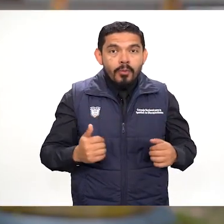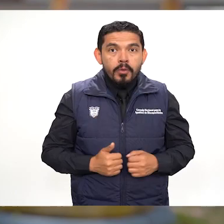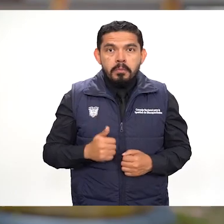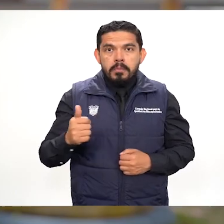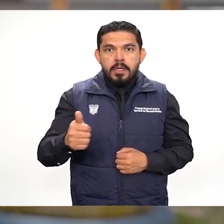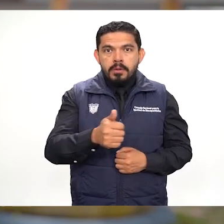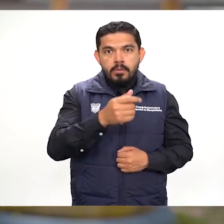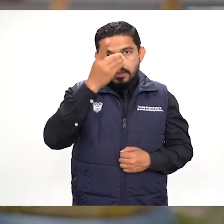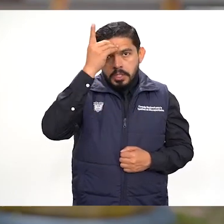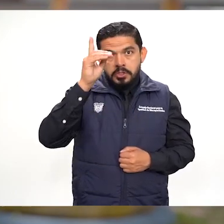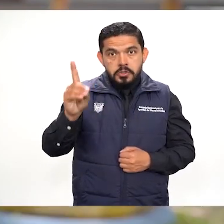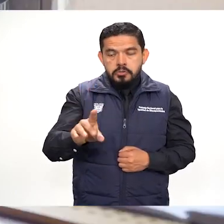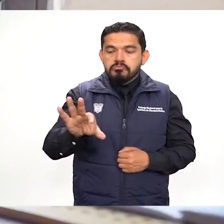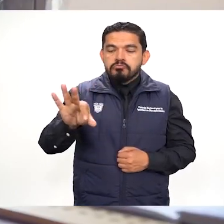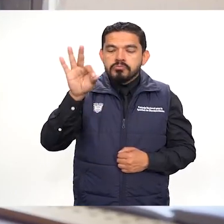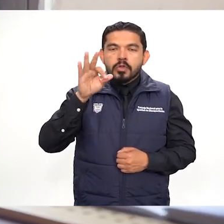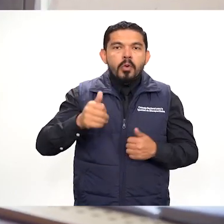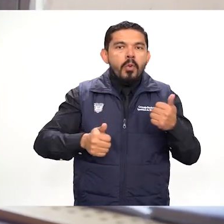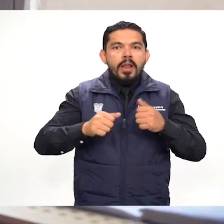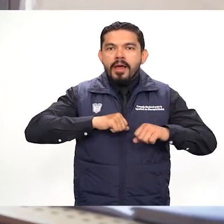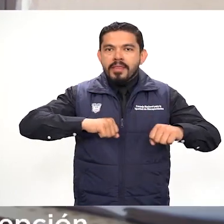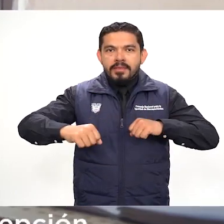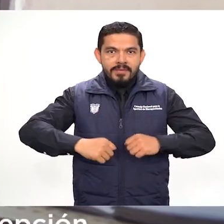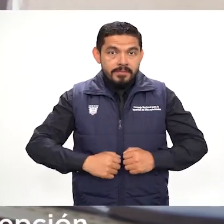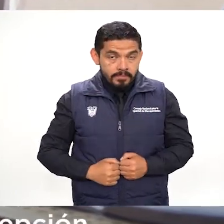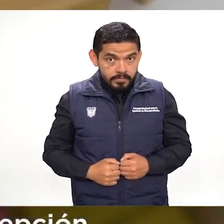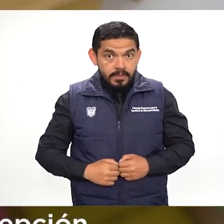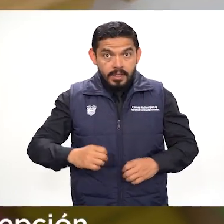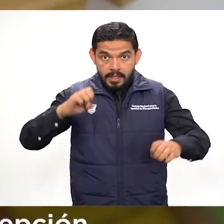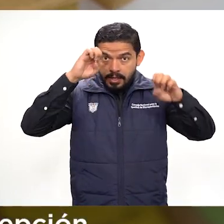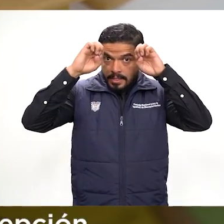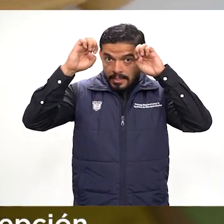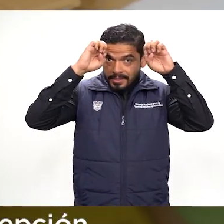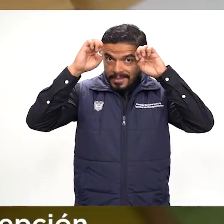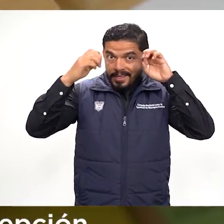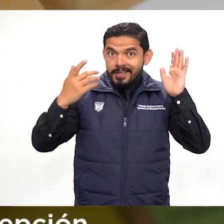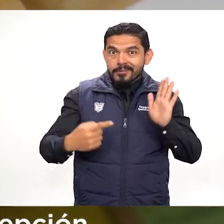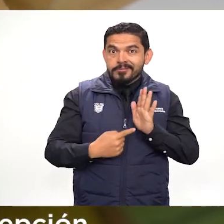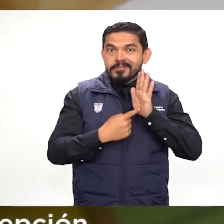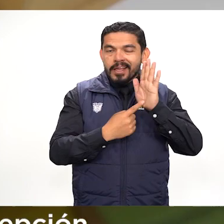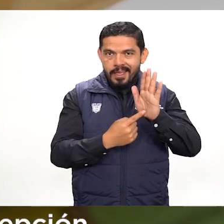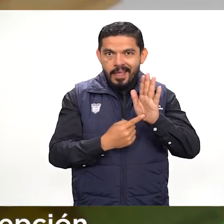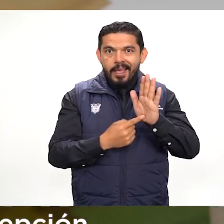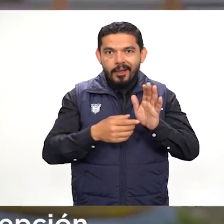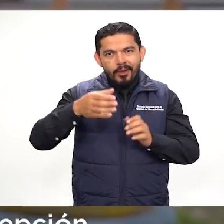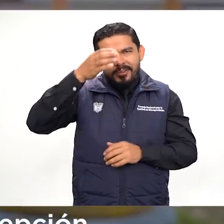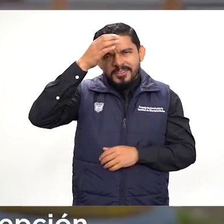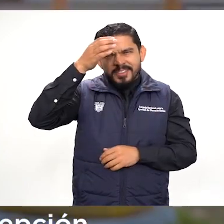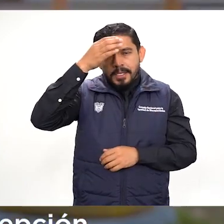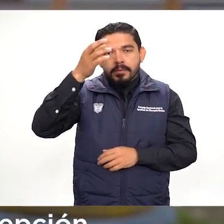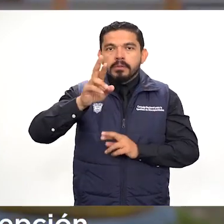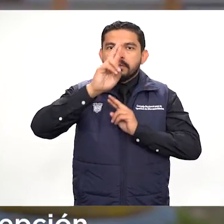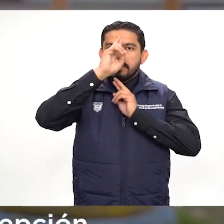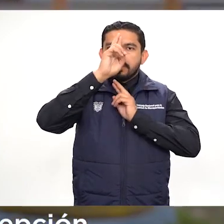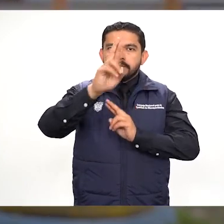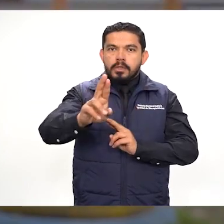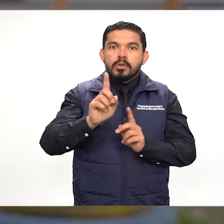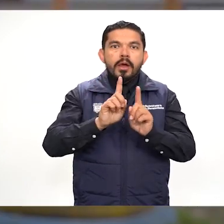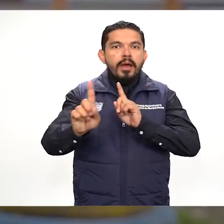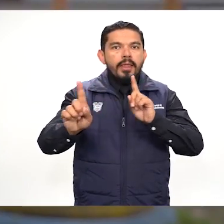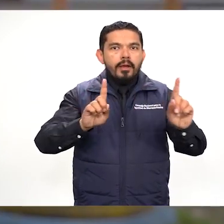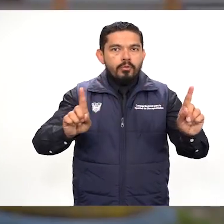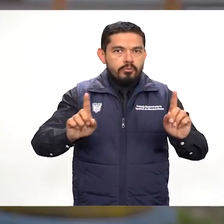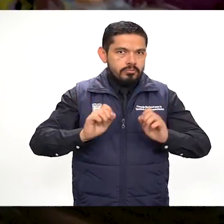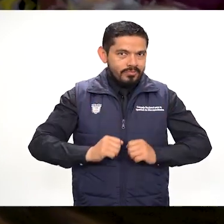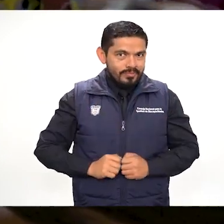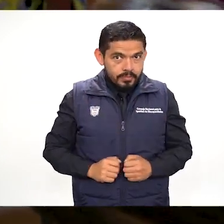desde la elección del trabajo. Plantear las estrategias desde esta concepción primaria que es el respeto a la